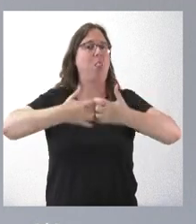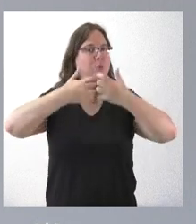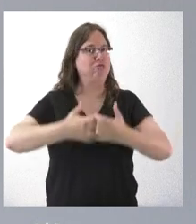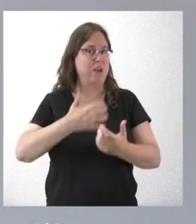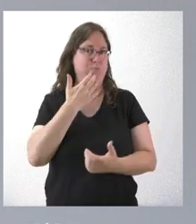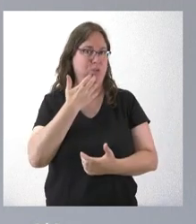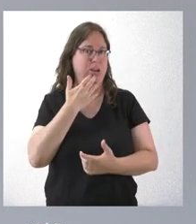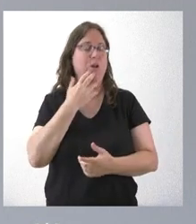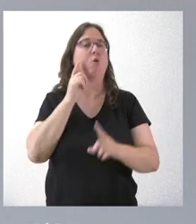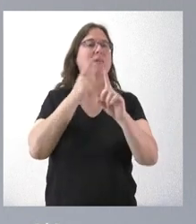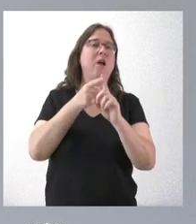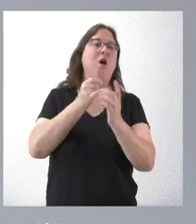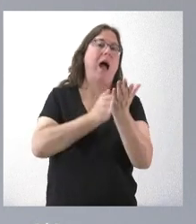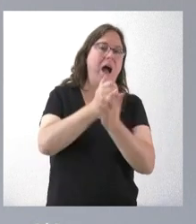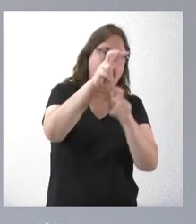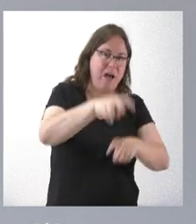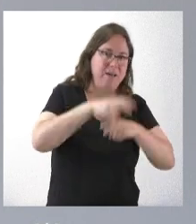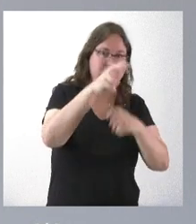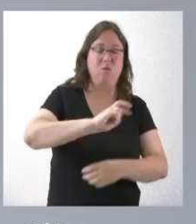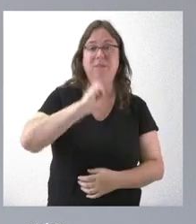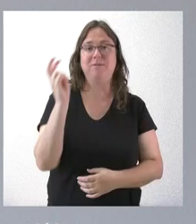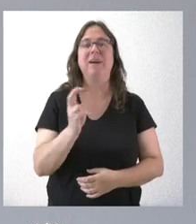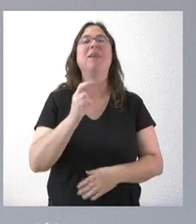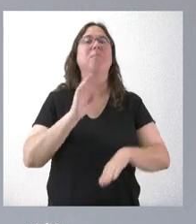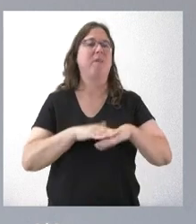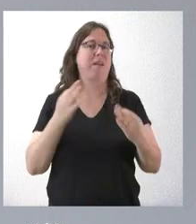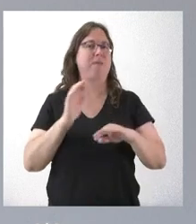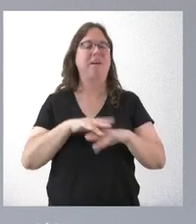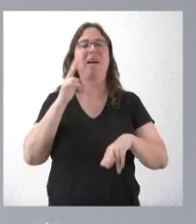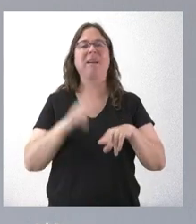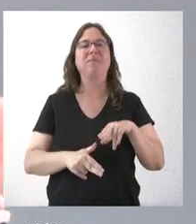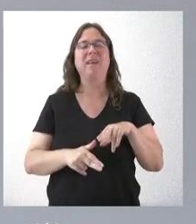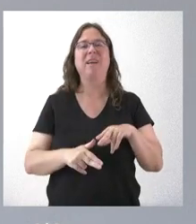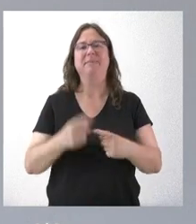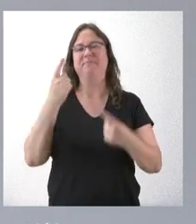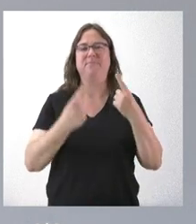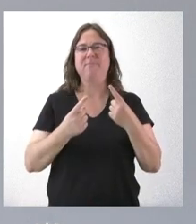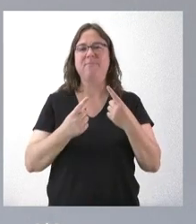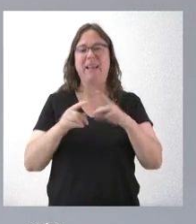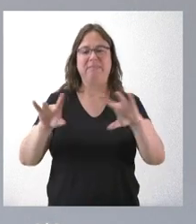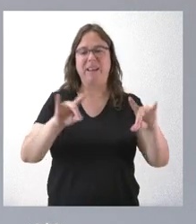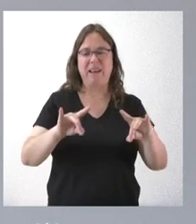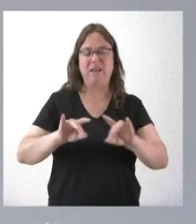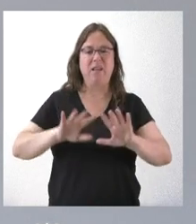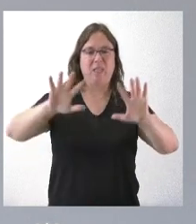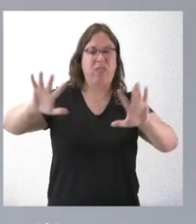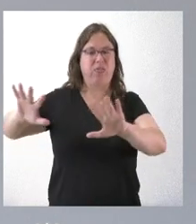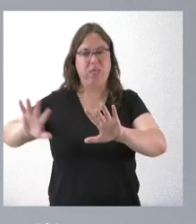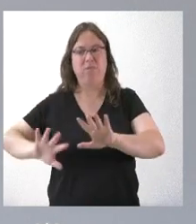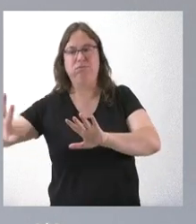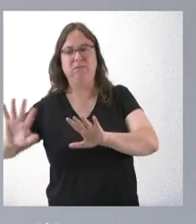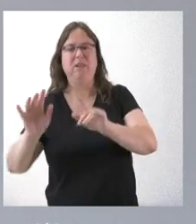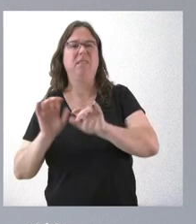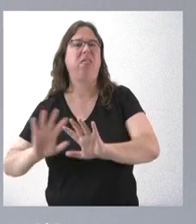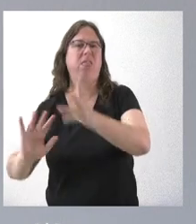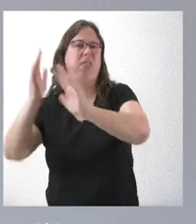de uso agrícola que pueda generar, pues eso, evitar y mejorar esa discontinuidad de las masas que favorezca la prevención de incendios